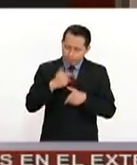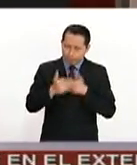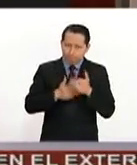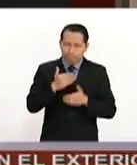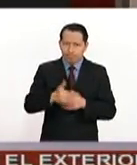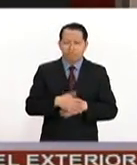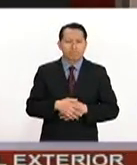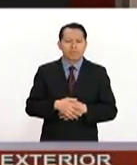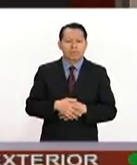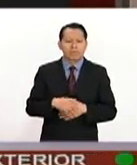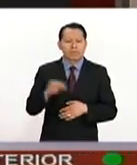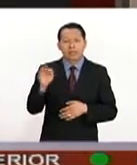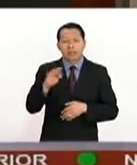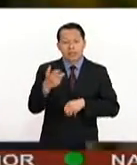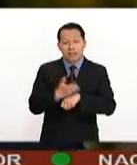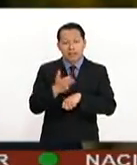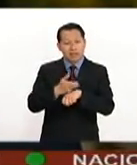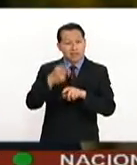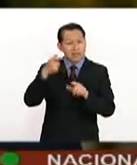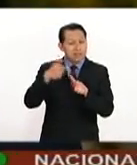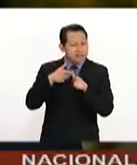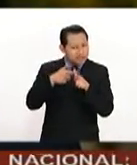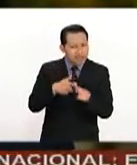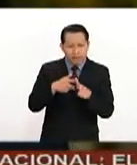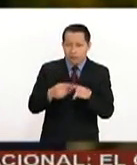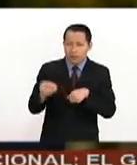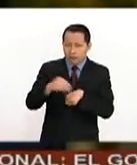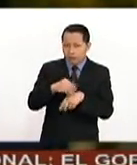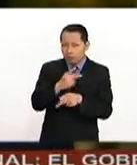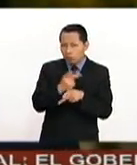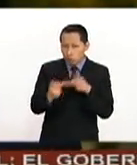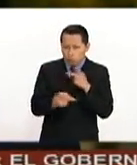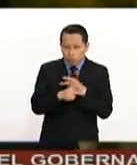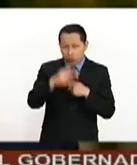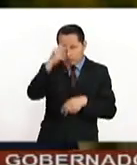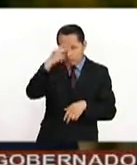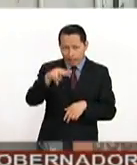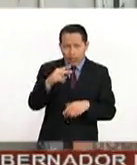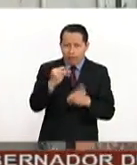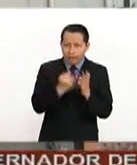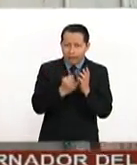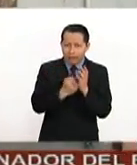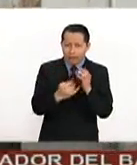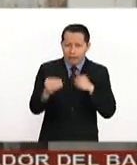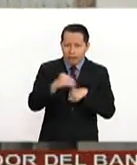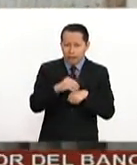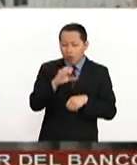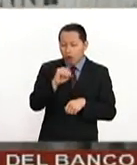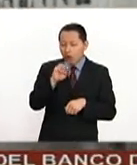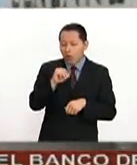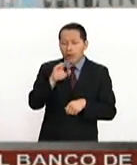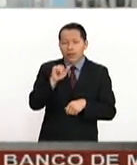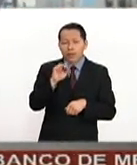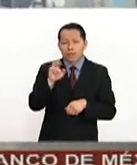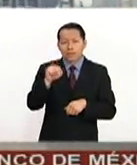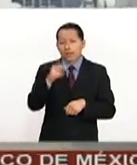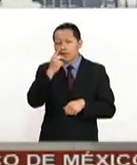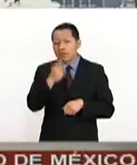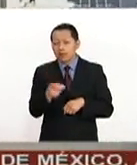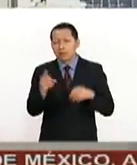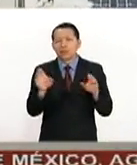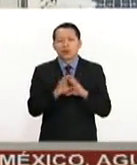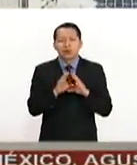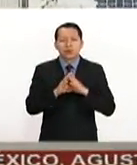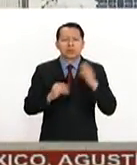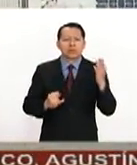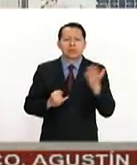En caso de que Estados Unidos insista en imponer aranceles a los productos mexicanos, la CONCAMIN aseguró que va a respaldar las